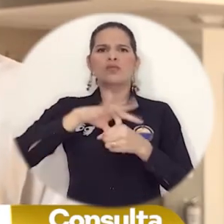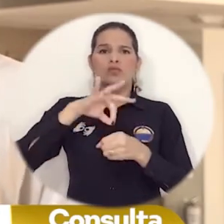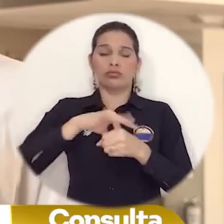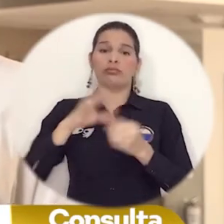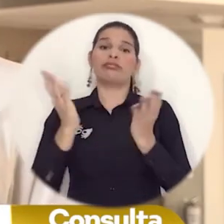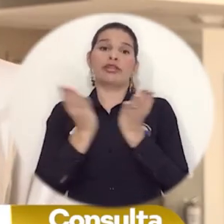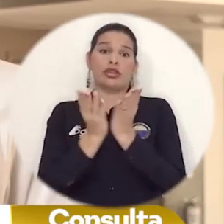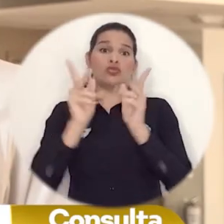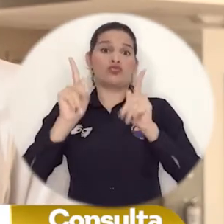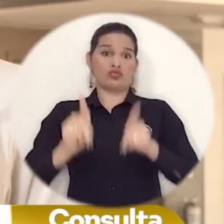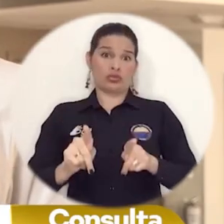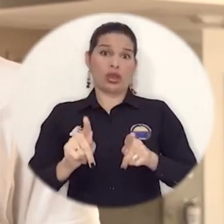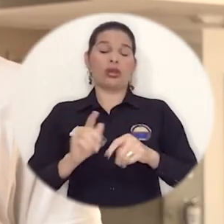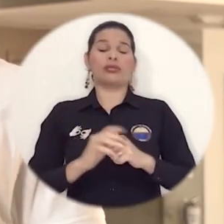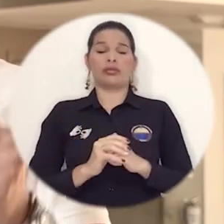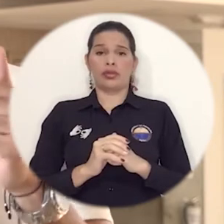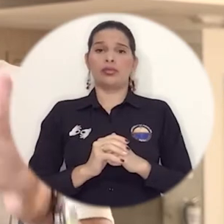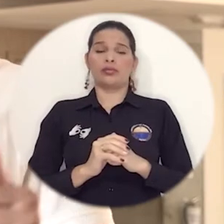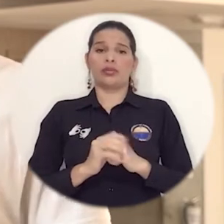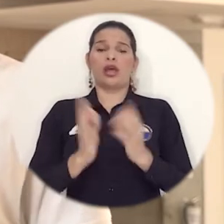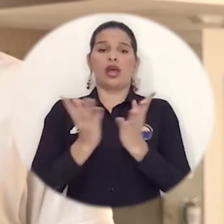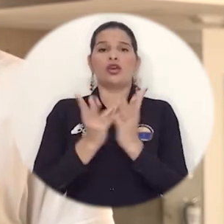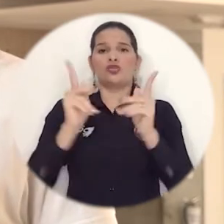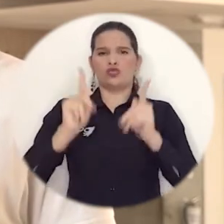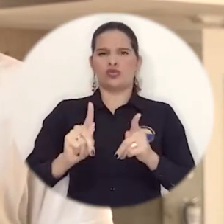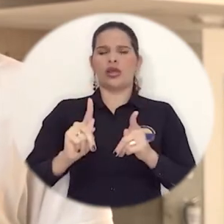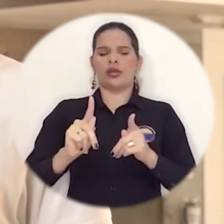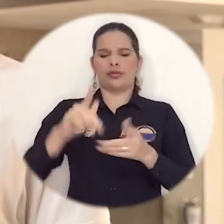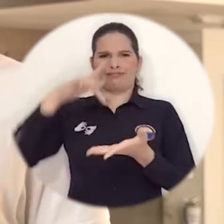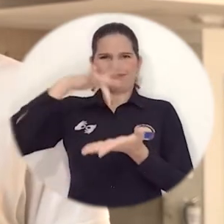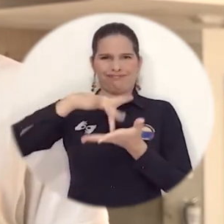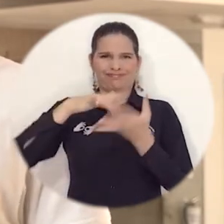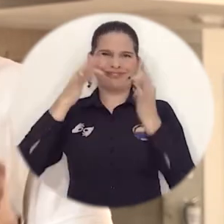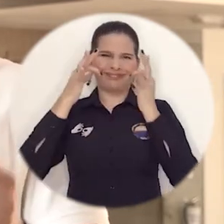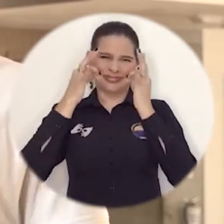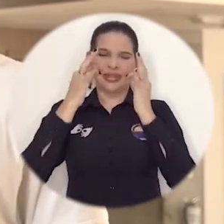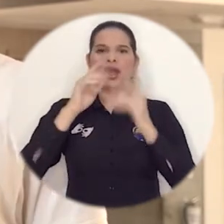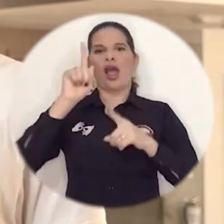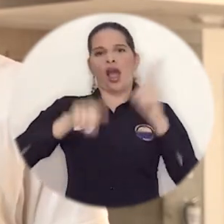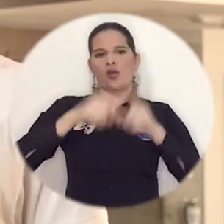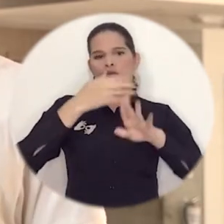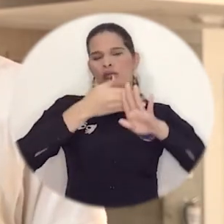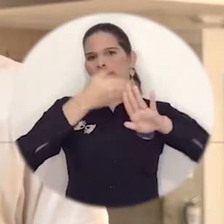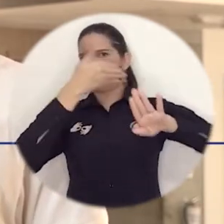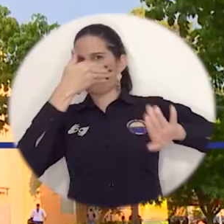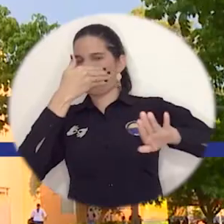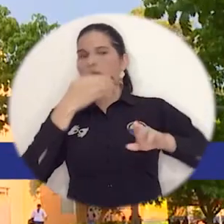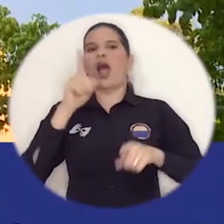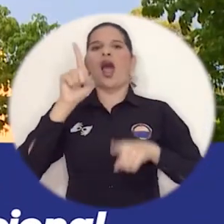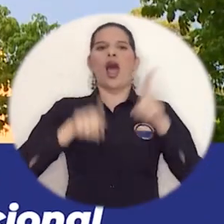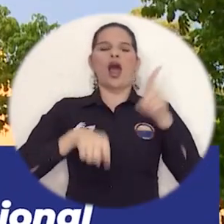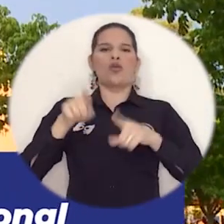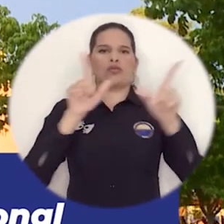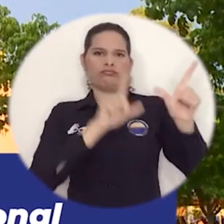pregrado presencial, modalidad a distancia y estudiantes de posgrado.